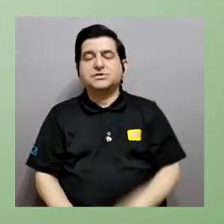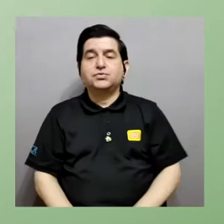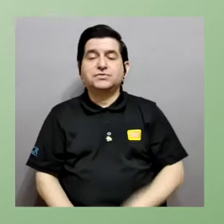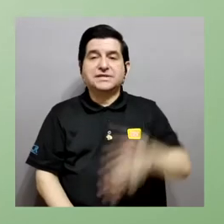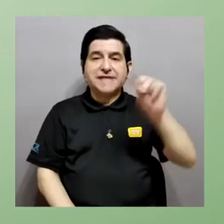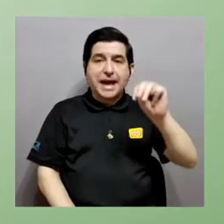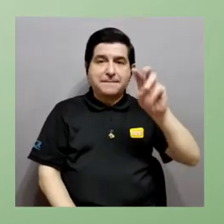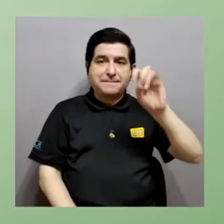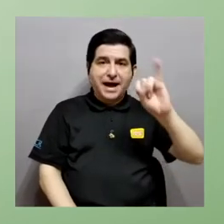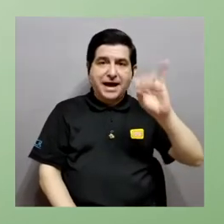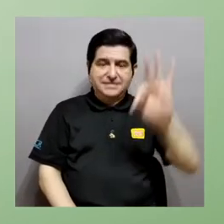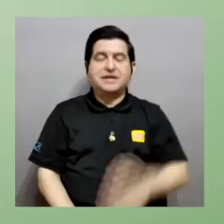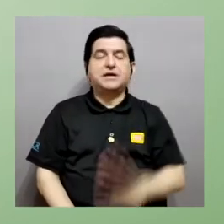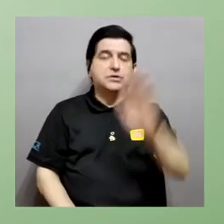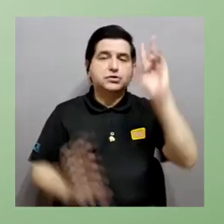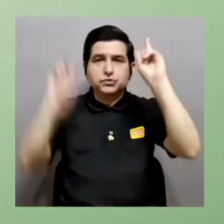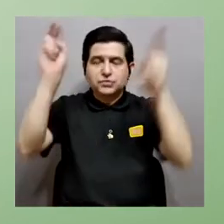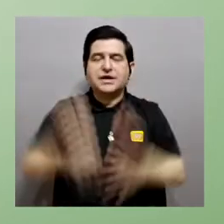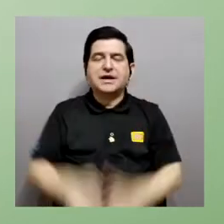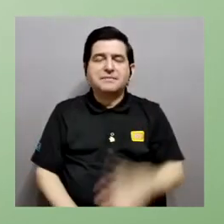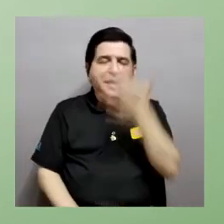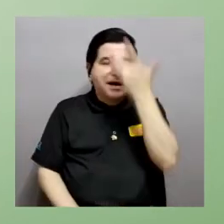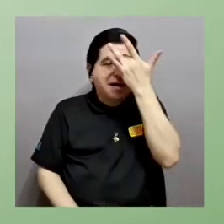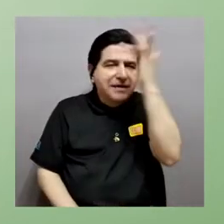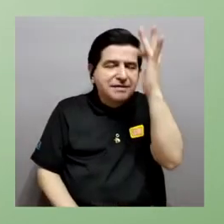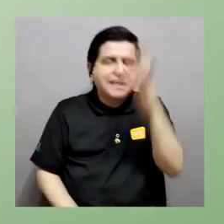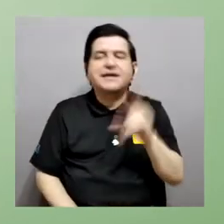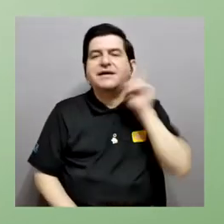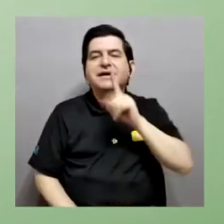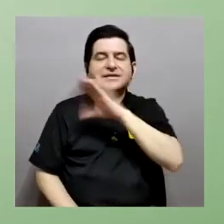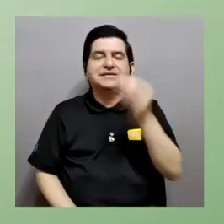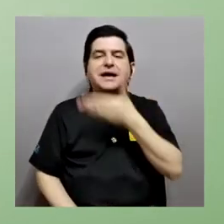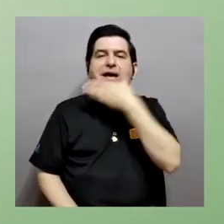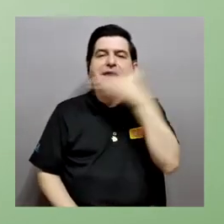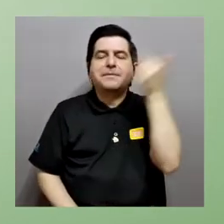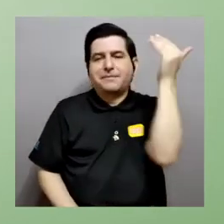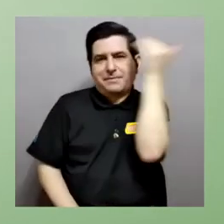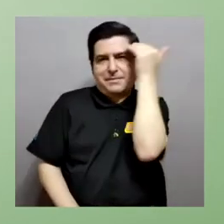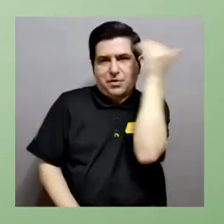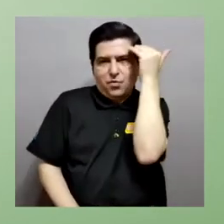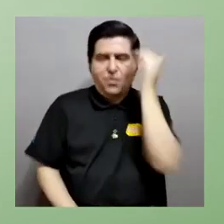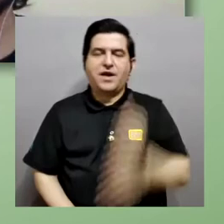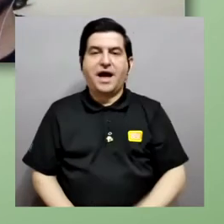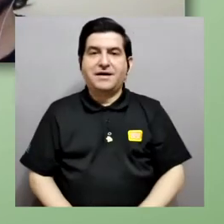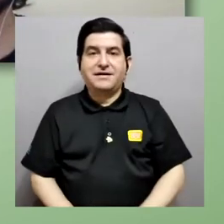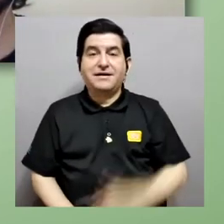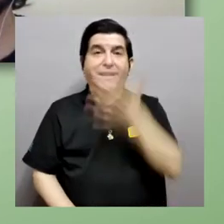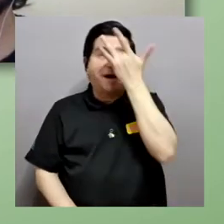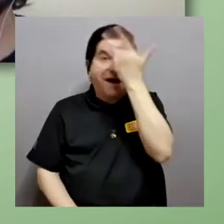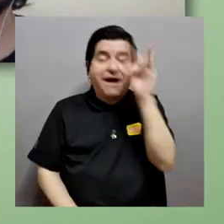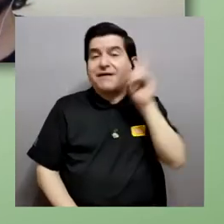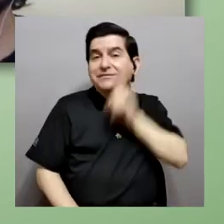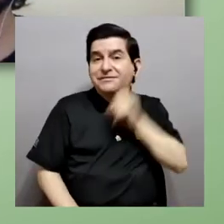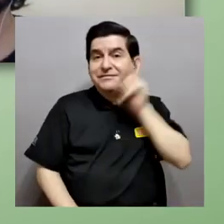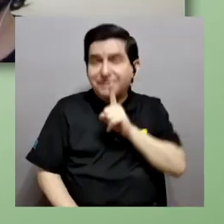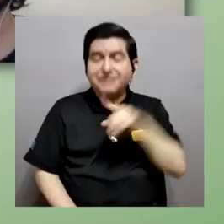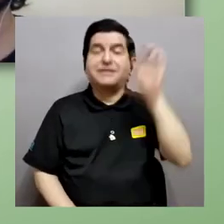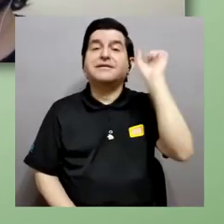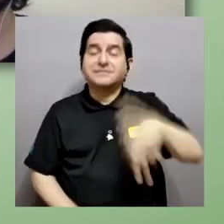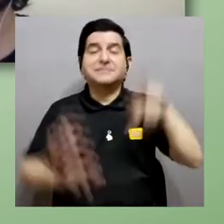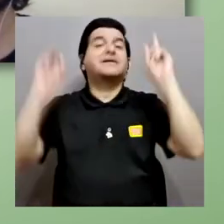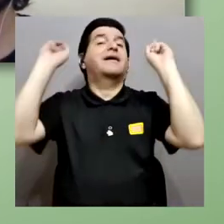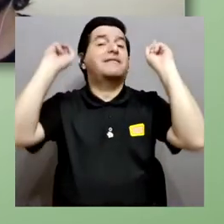de su exposición es Inteligencia Artificial y Mejoramiento Cognitivo. Sin duda, la inteligencia artificial